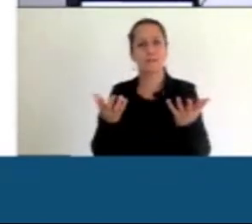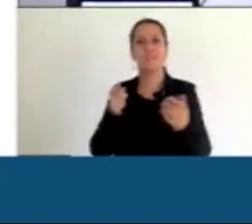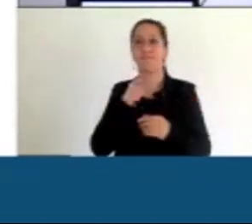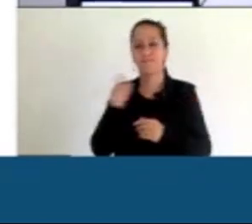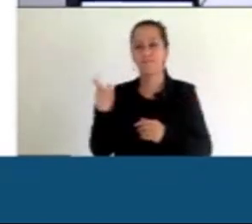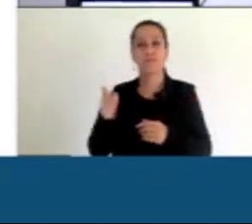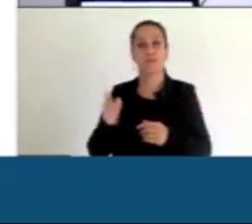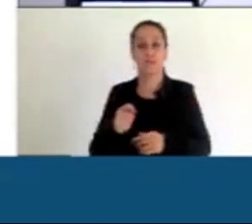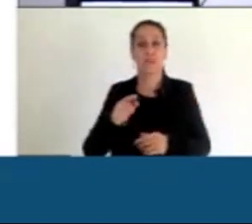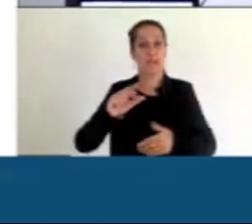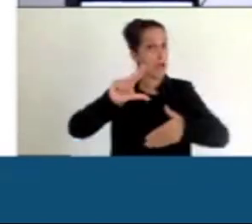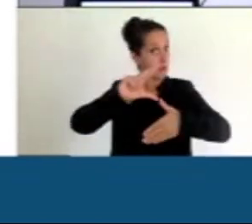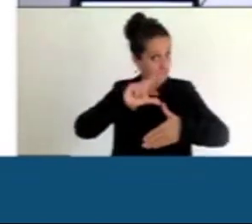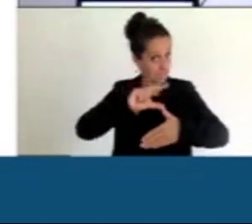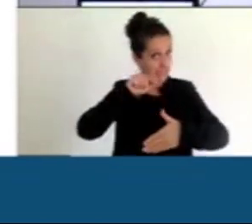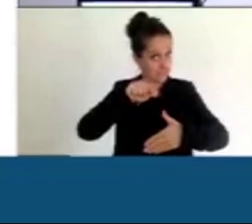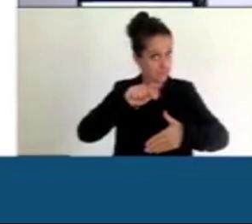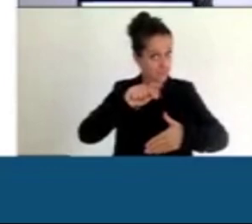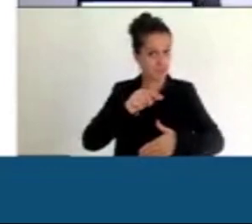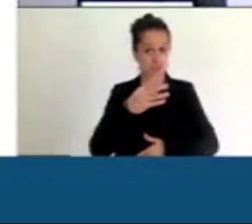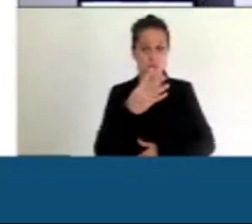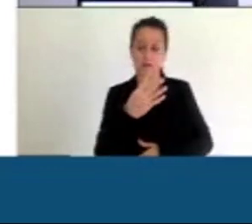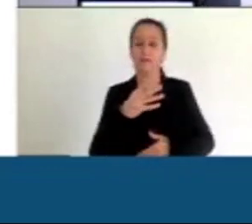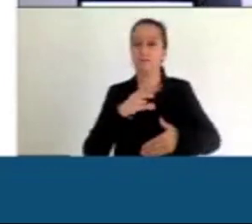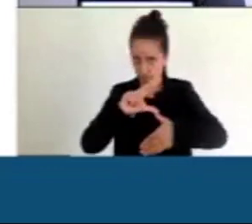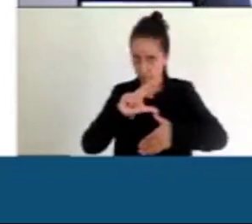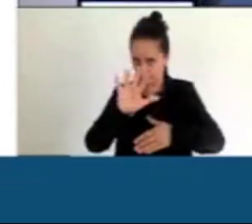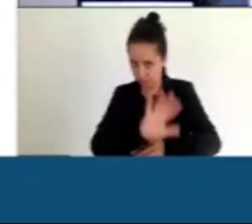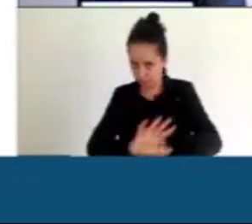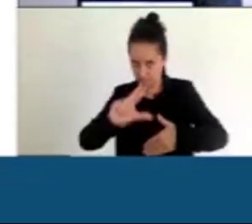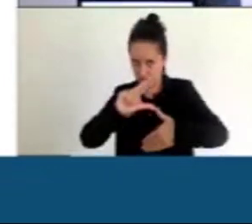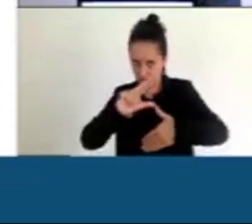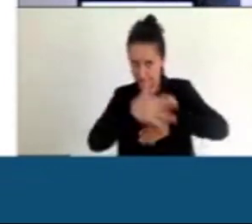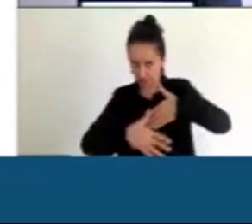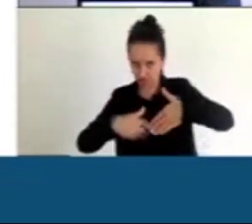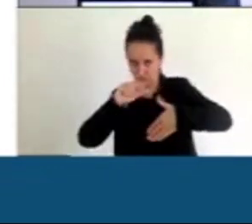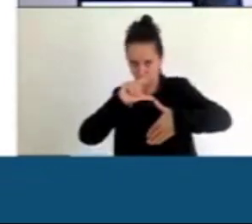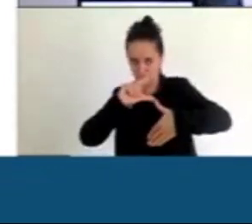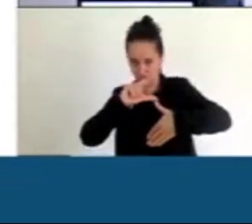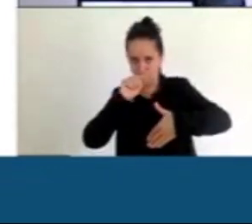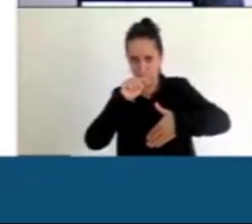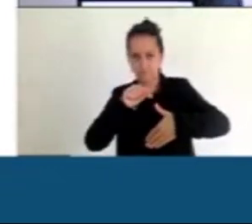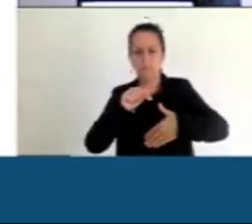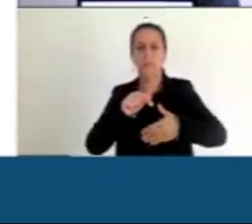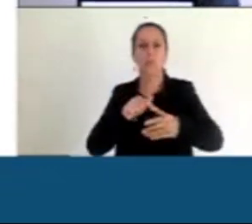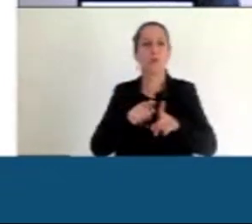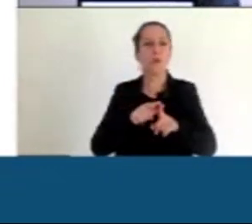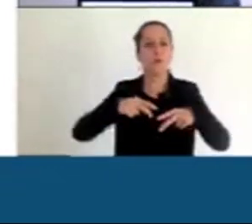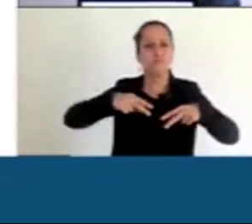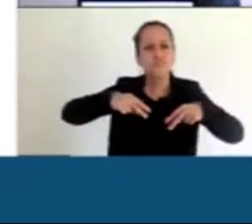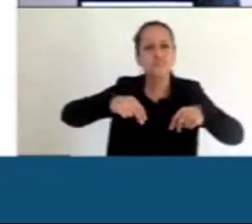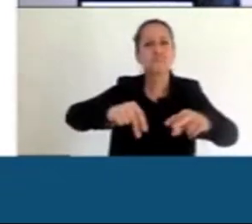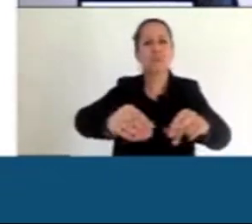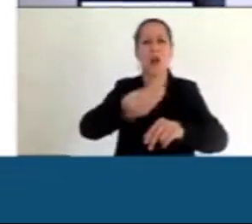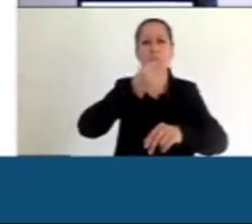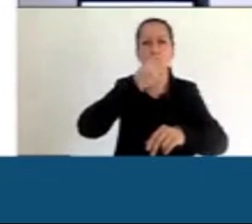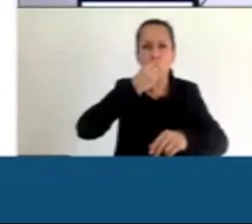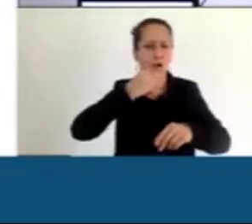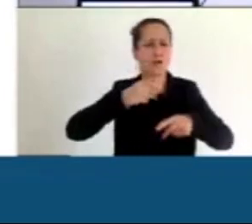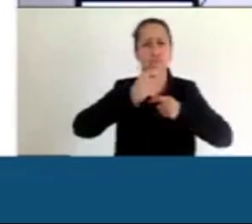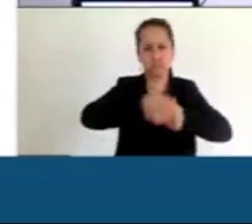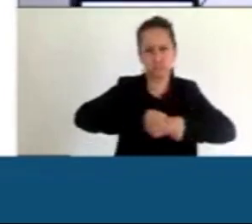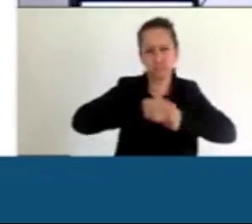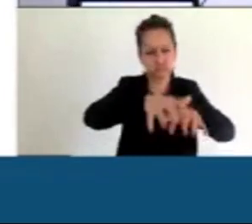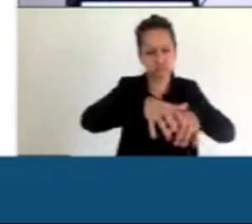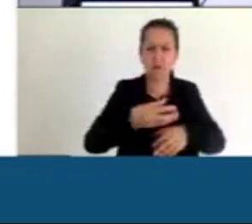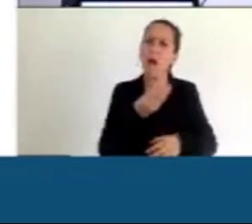abajo, sí, pero cuando uno mira desde abajo de los países para arriba y se dan cuenta que el modelo de desarrollo no viene tomado en consideración, es evidente que